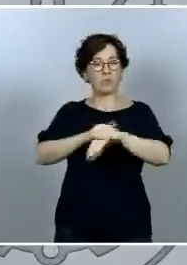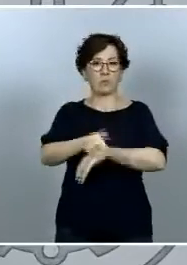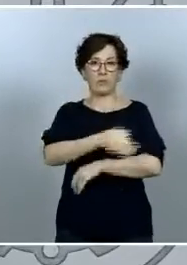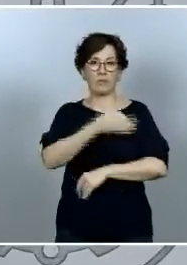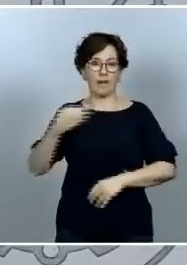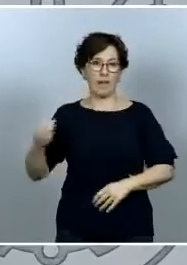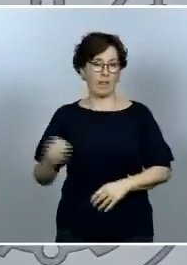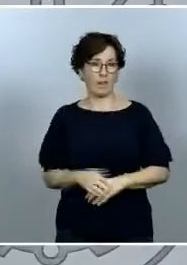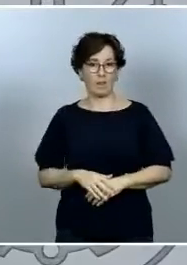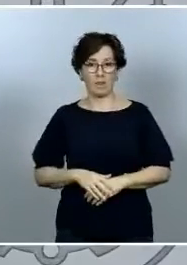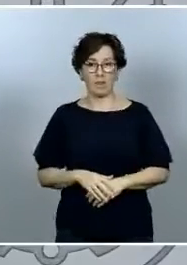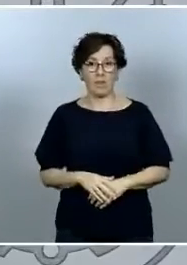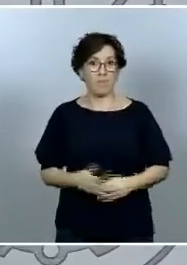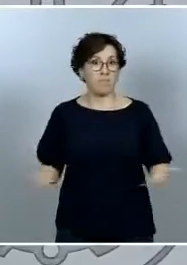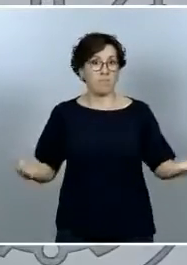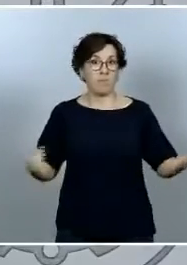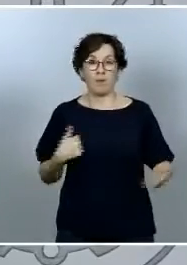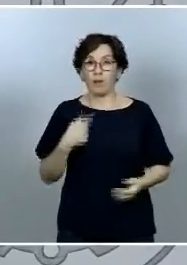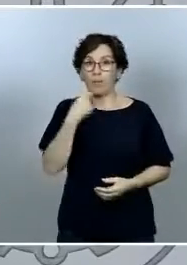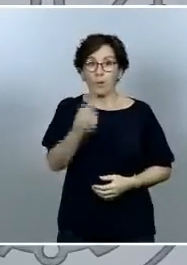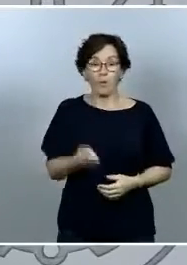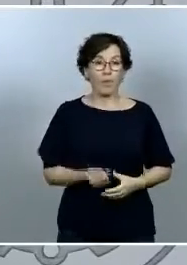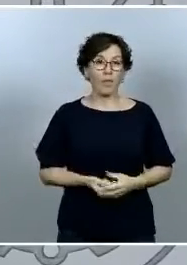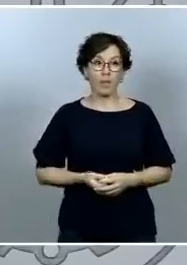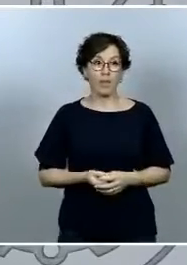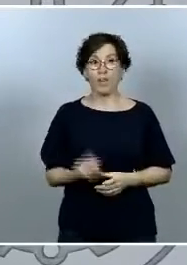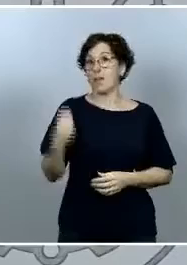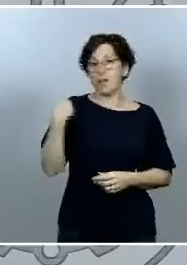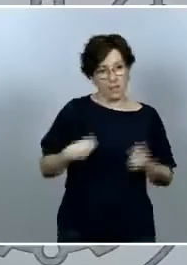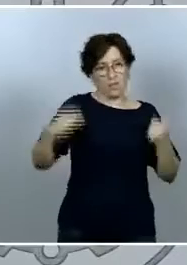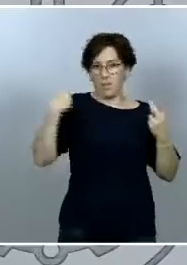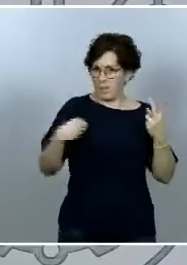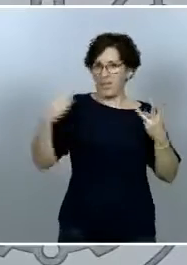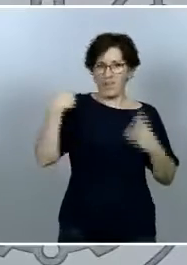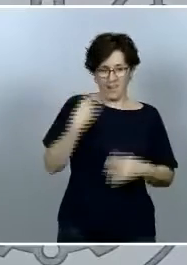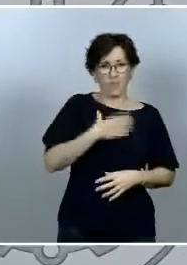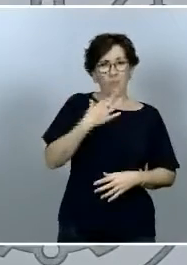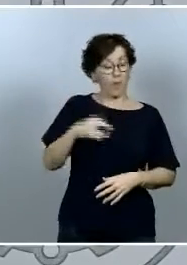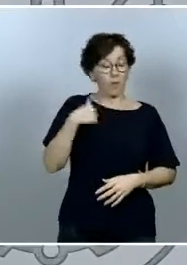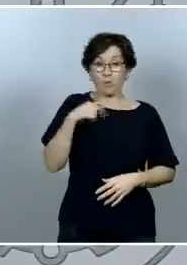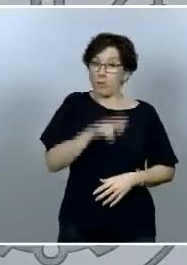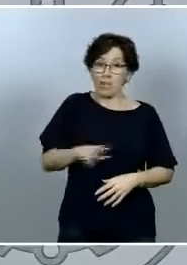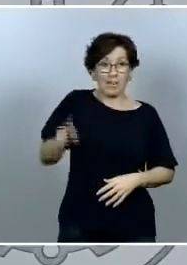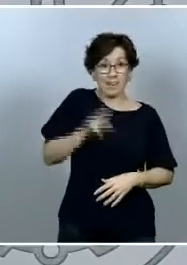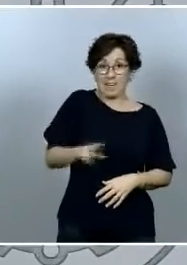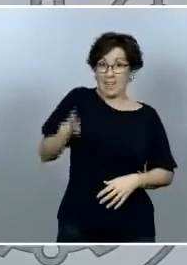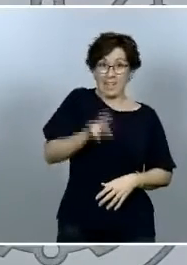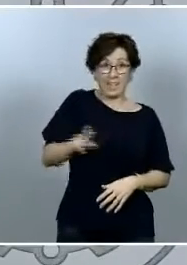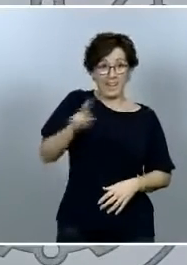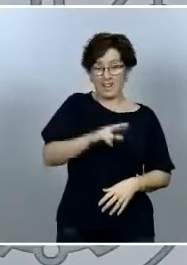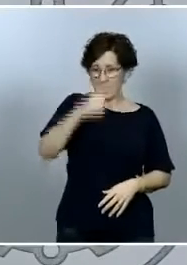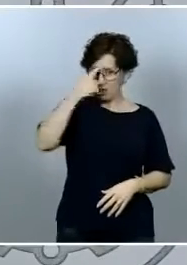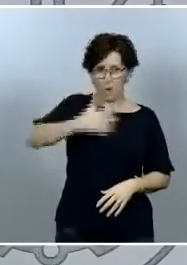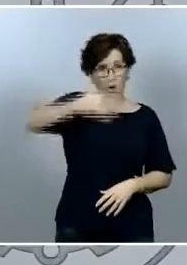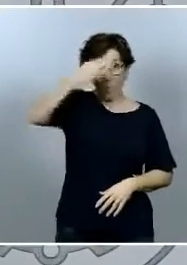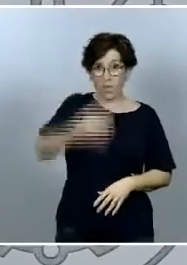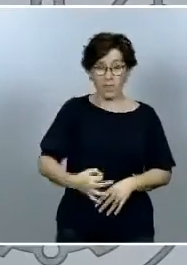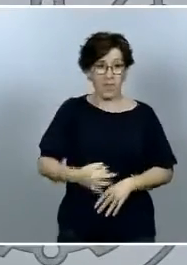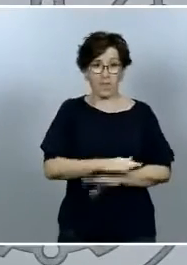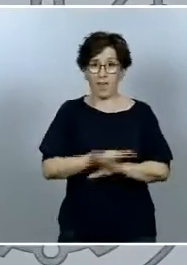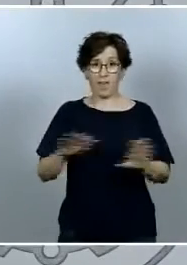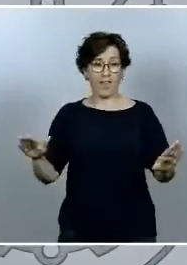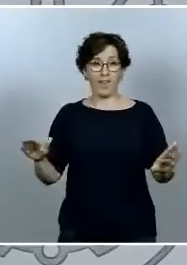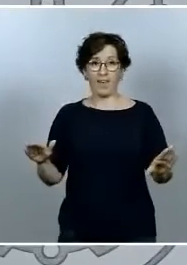lo que le puedo decir y me lo pueden ustedes volver a preguntar pero voy a reiterarme en algo de lo que estoy firmemente convencida siendo